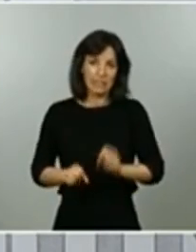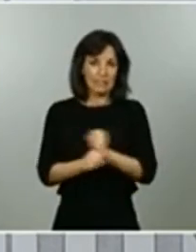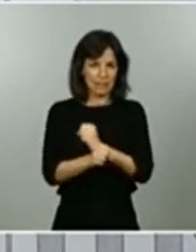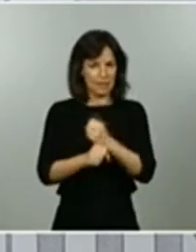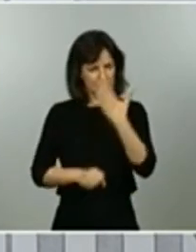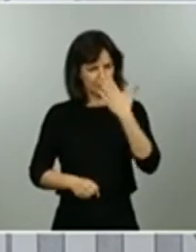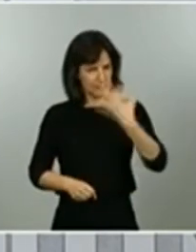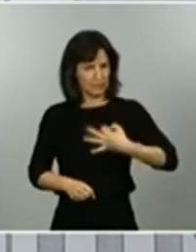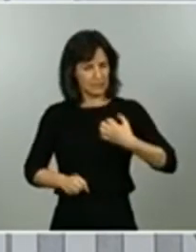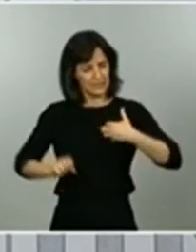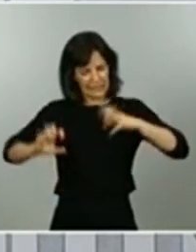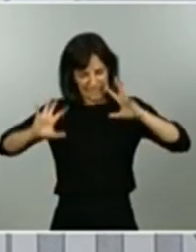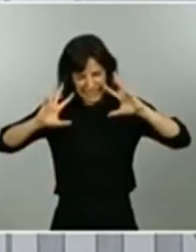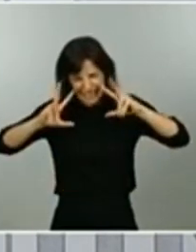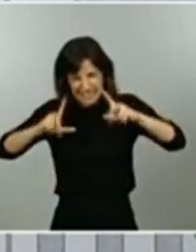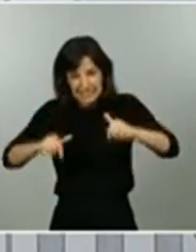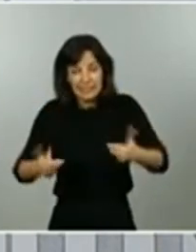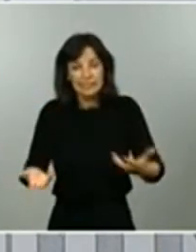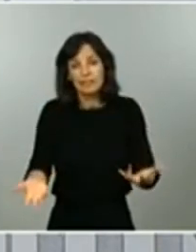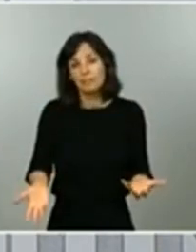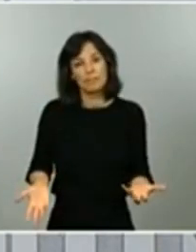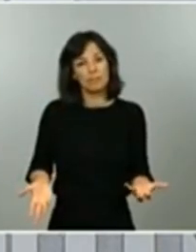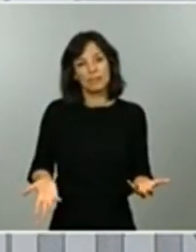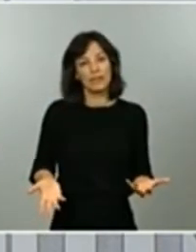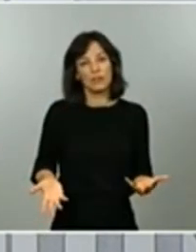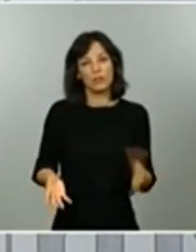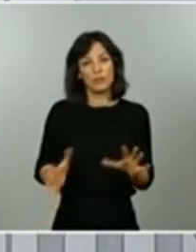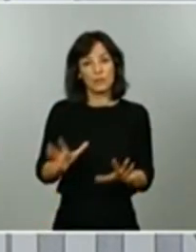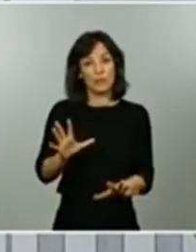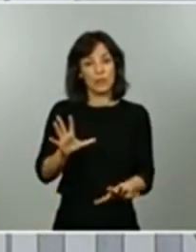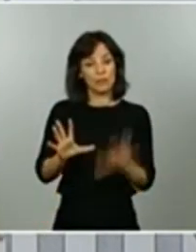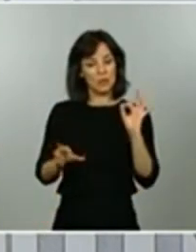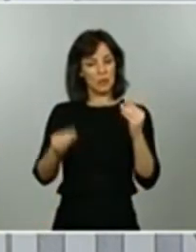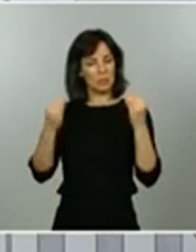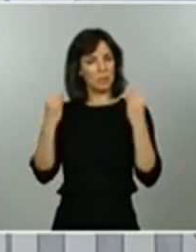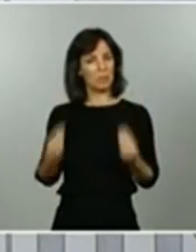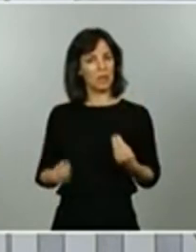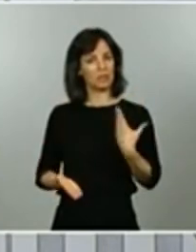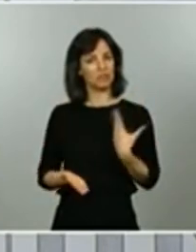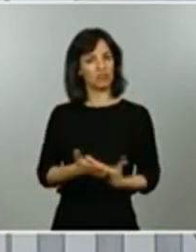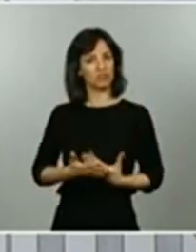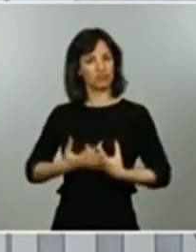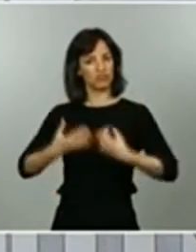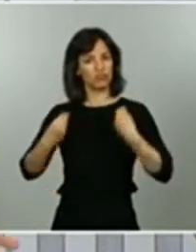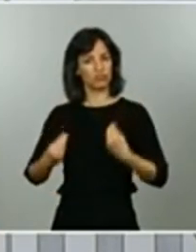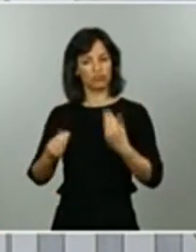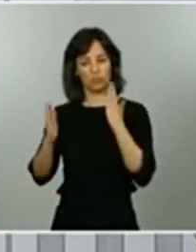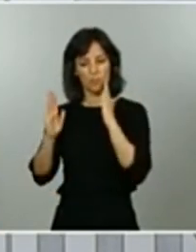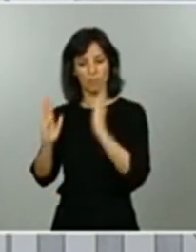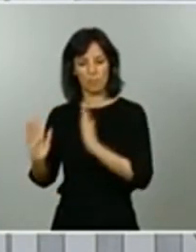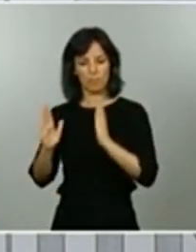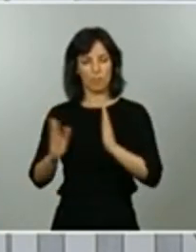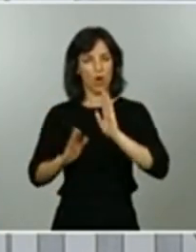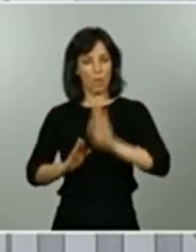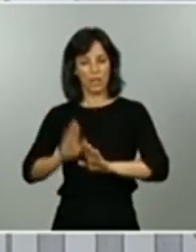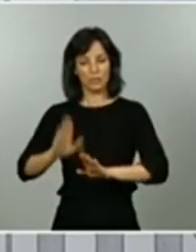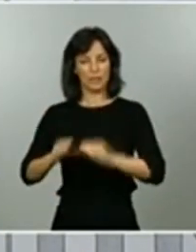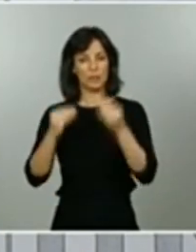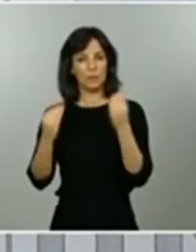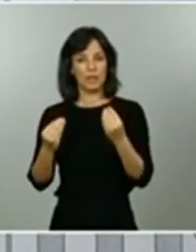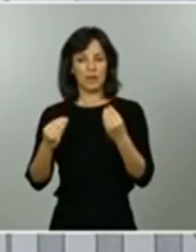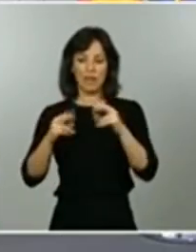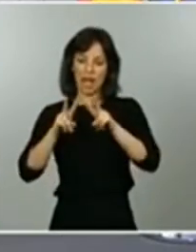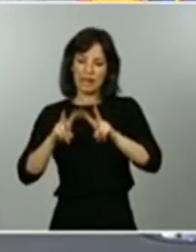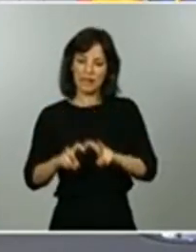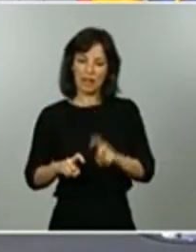intensidad pero no ha sido posible ni tomar la decisión con solvencia haciendo las cosas por sus pasos y analizando con la cautela que merece